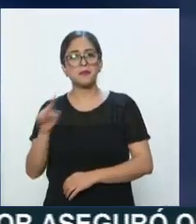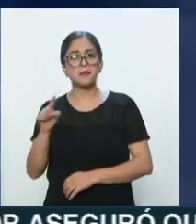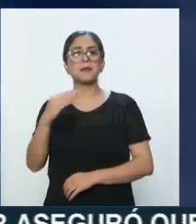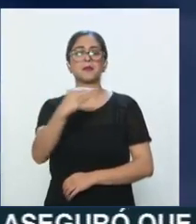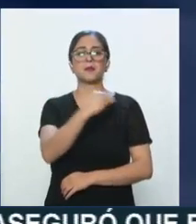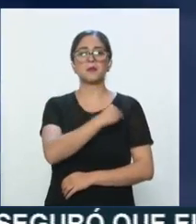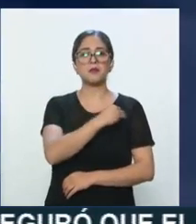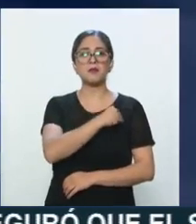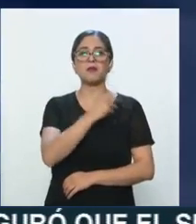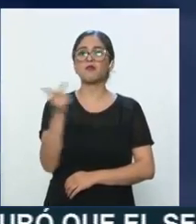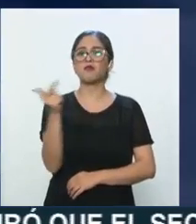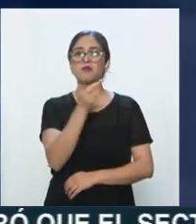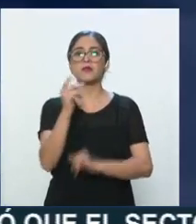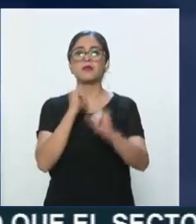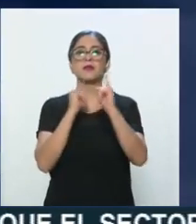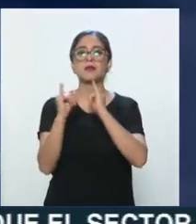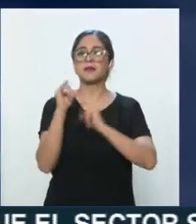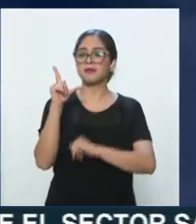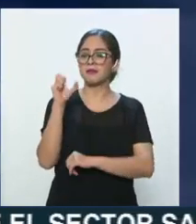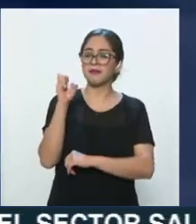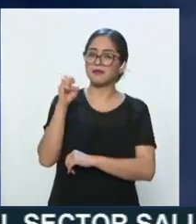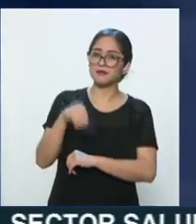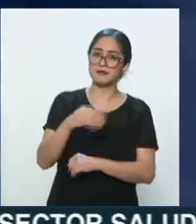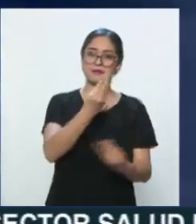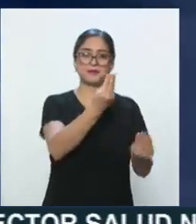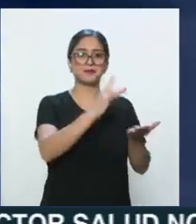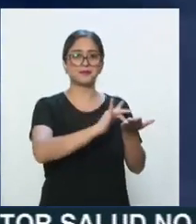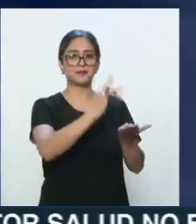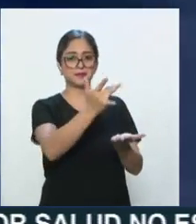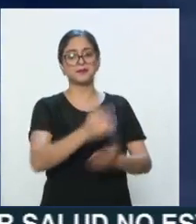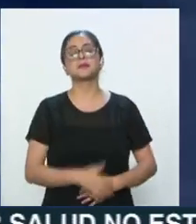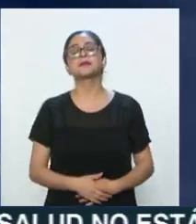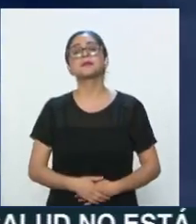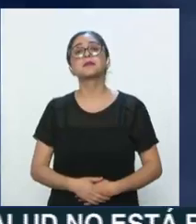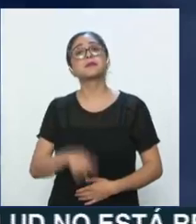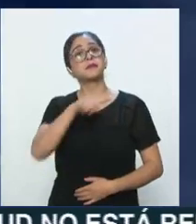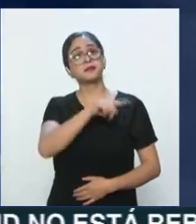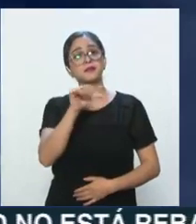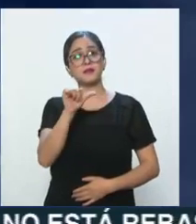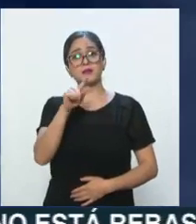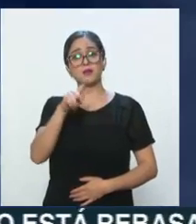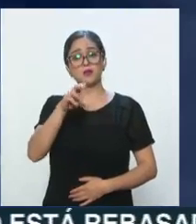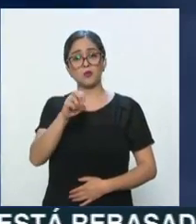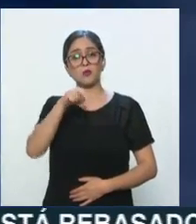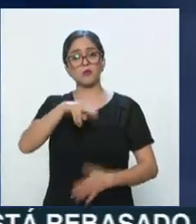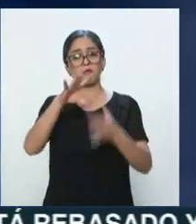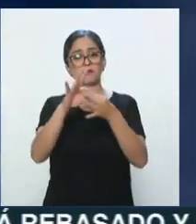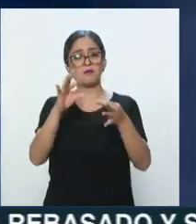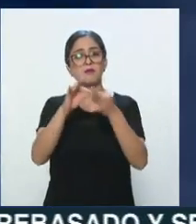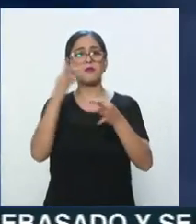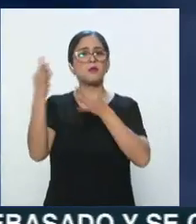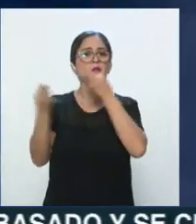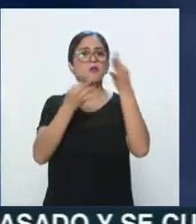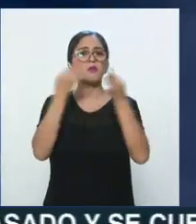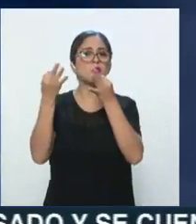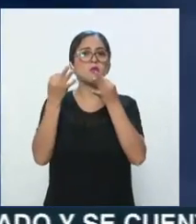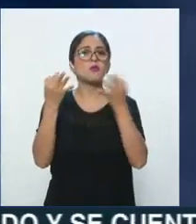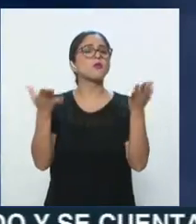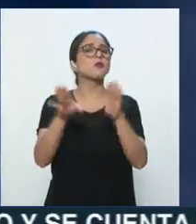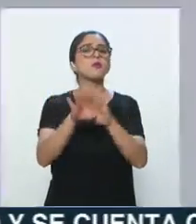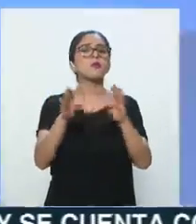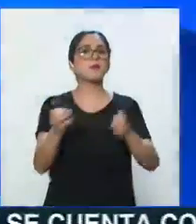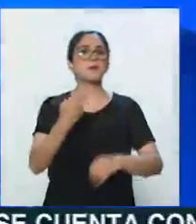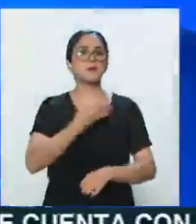nuestras intérpretes de lengua de señas mexicana. Y Antonio Vargas, él ya está listo con un avance de la información deportiva. Toño, ¿cómo estás? Buen lunes.